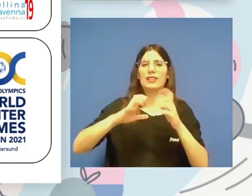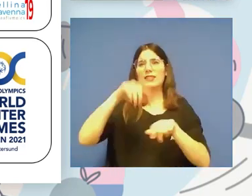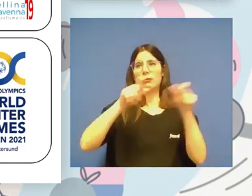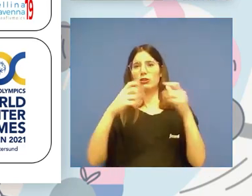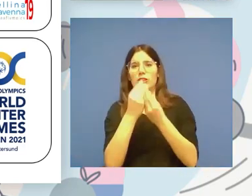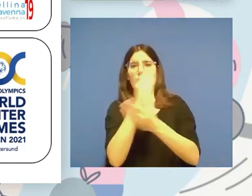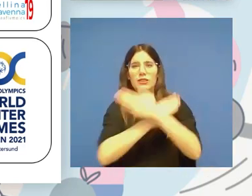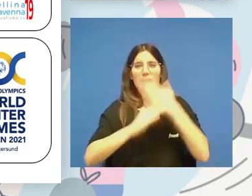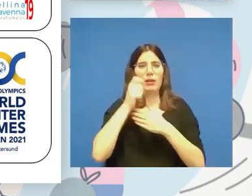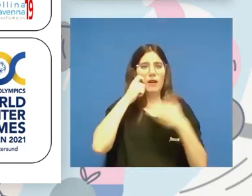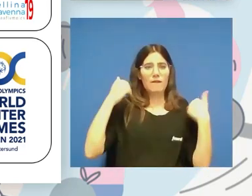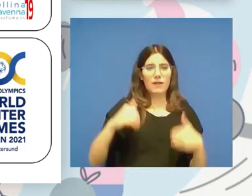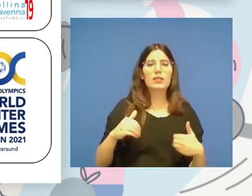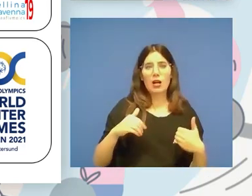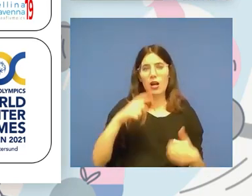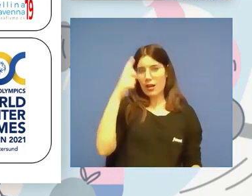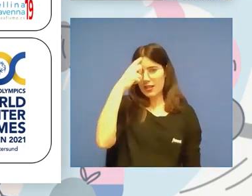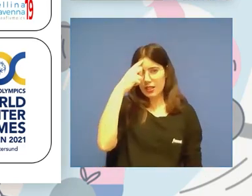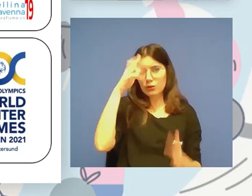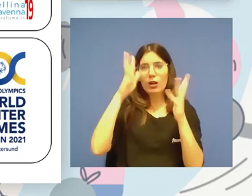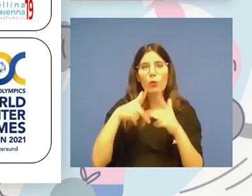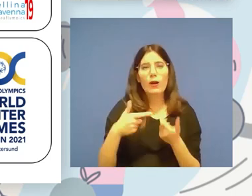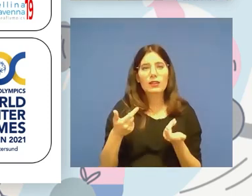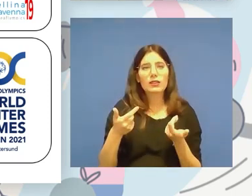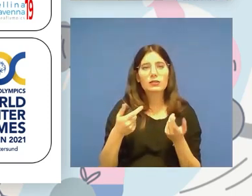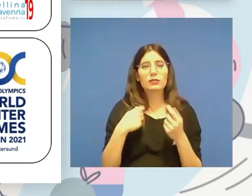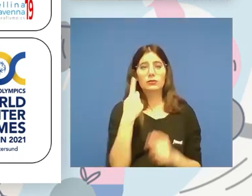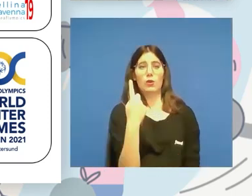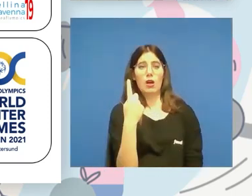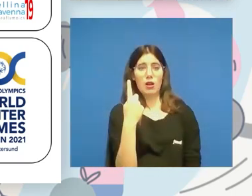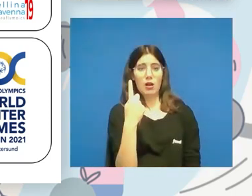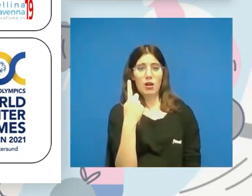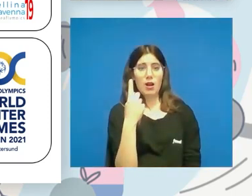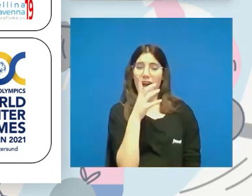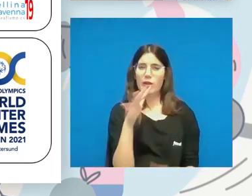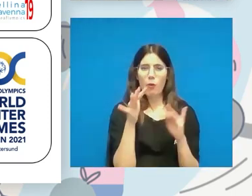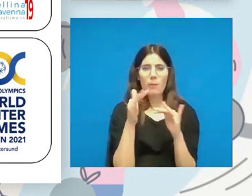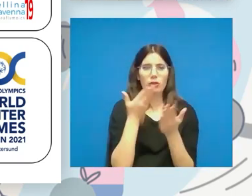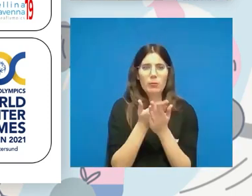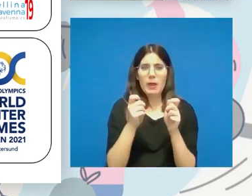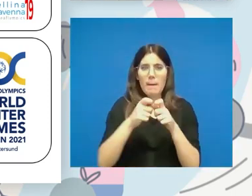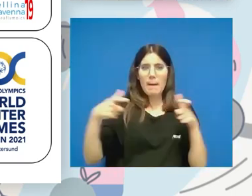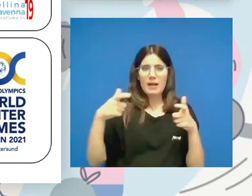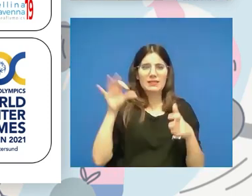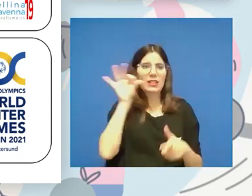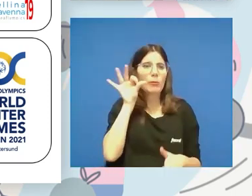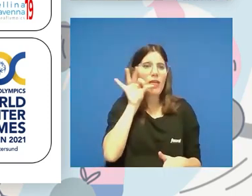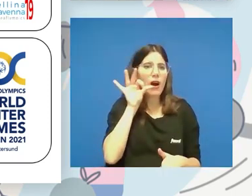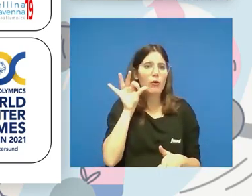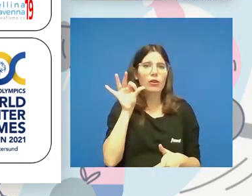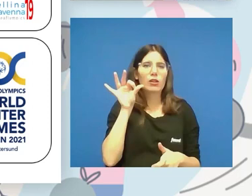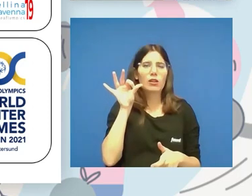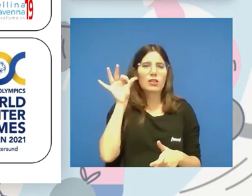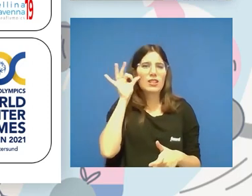discapacidad física. Y la intelectual, ¿cuántas clases tenemos? Una. Hay un gran movimiento de demanda. ¿Qué pasa con el síndrome de Down? Cuando tiene muchas